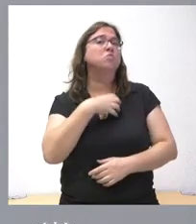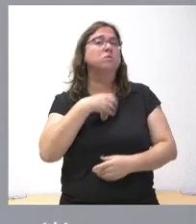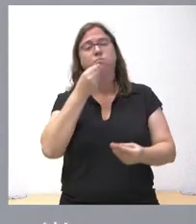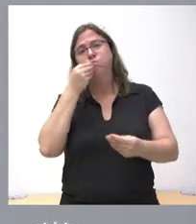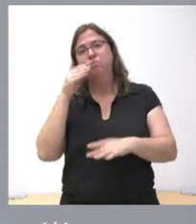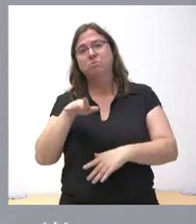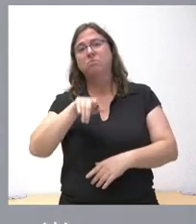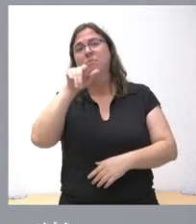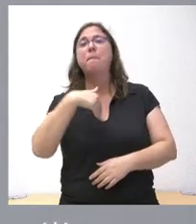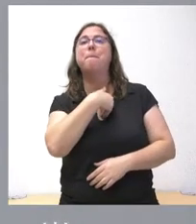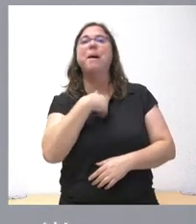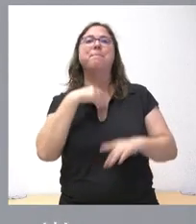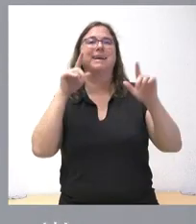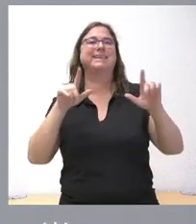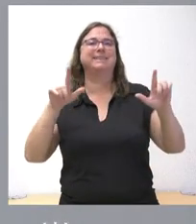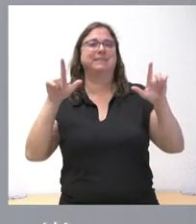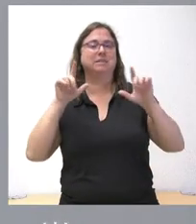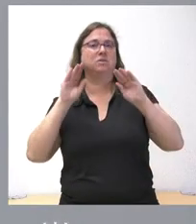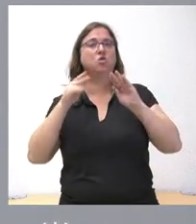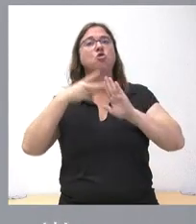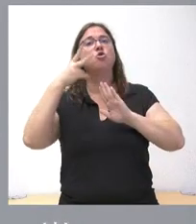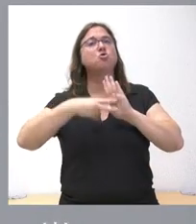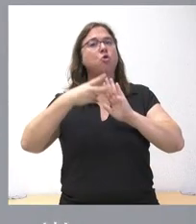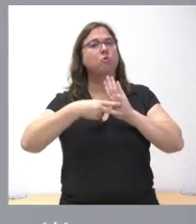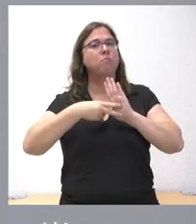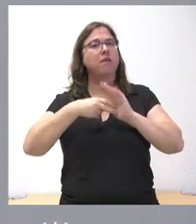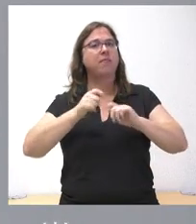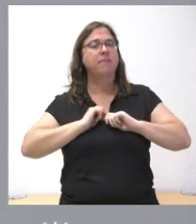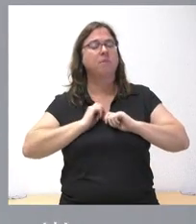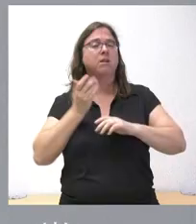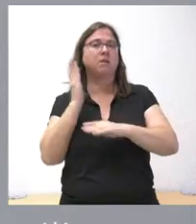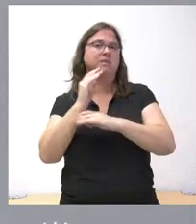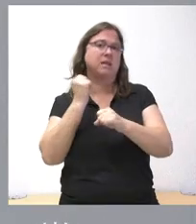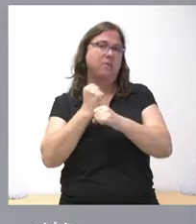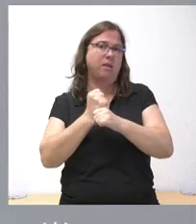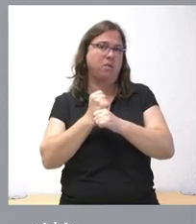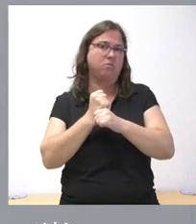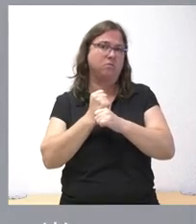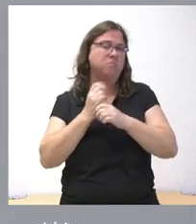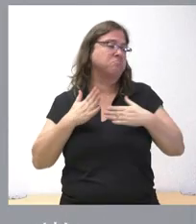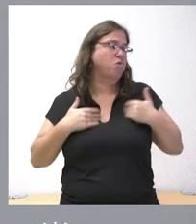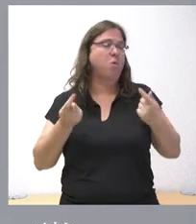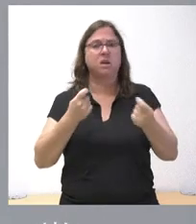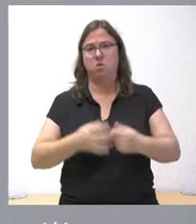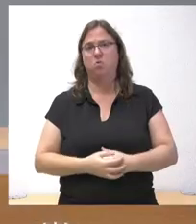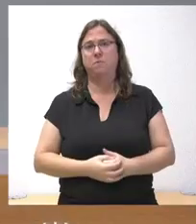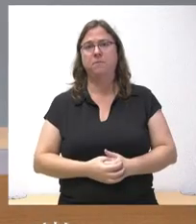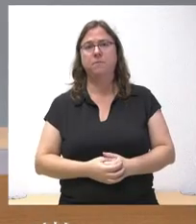al papel protagonista que la normativa otorga a los representantes de trabajadores y empresas en cualquier negociación colectiva.